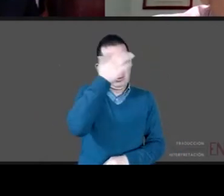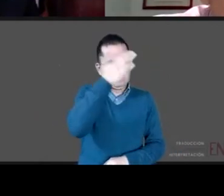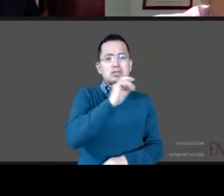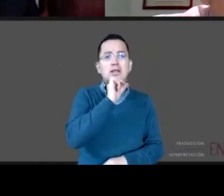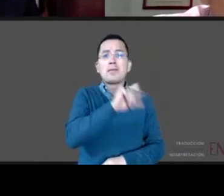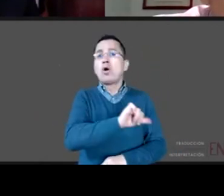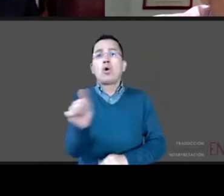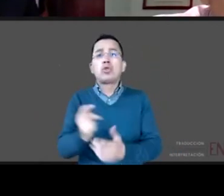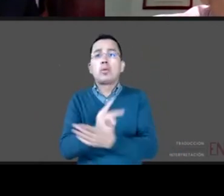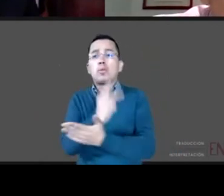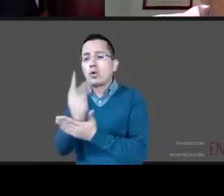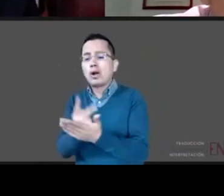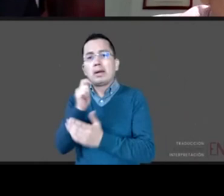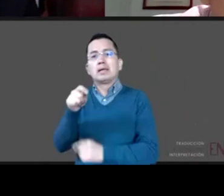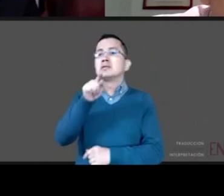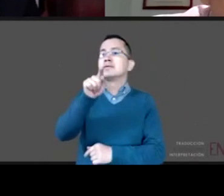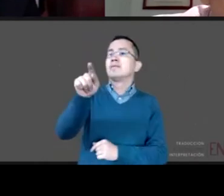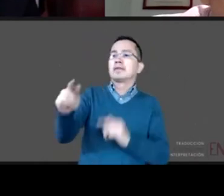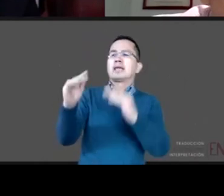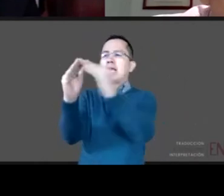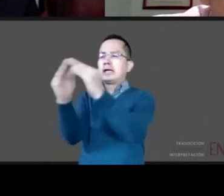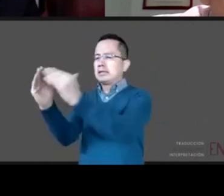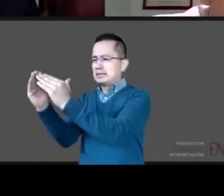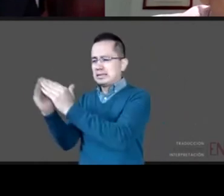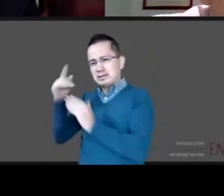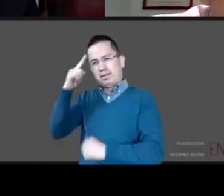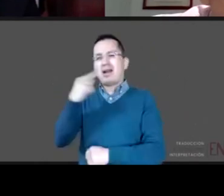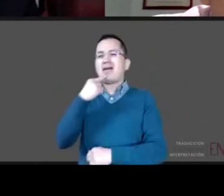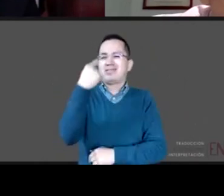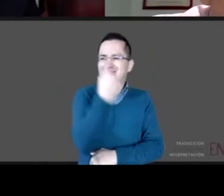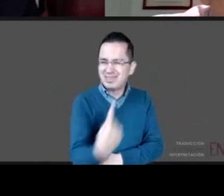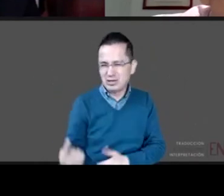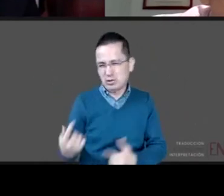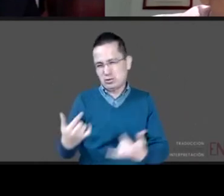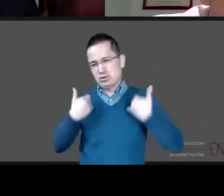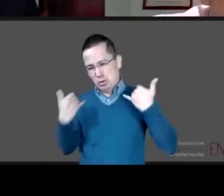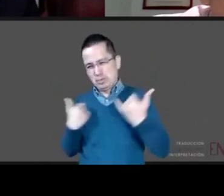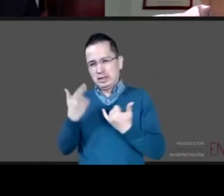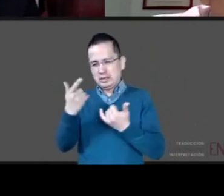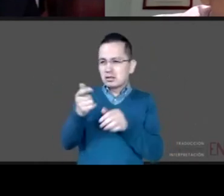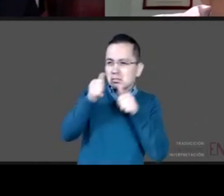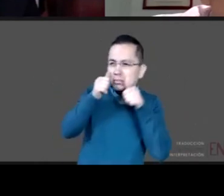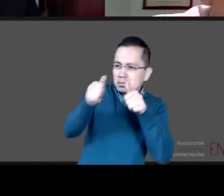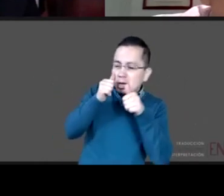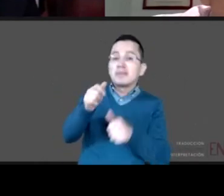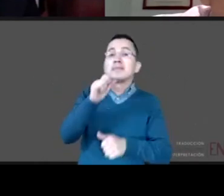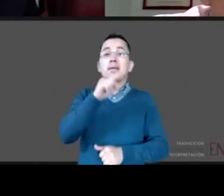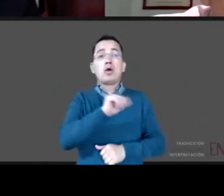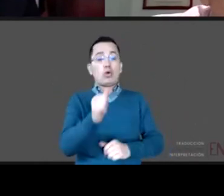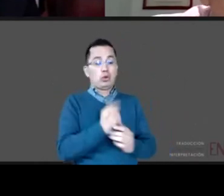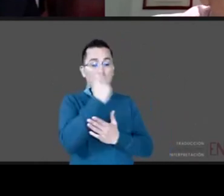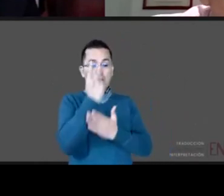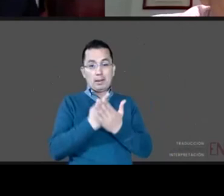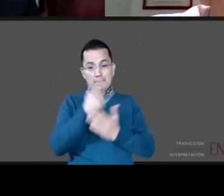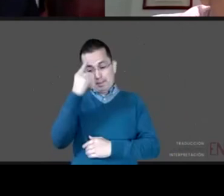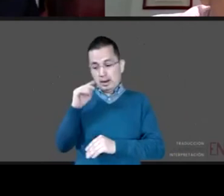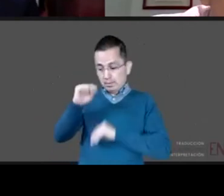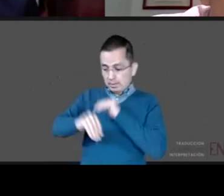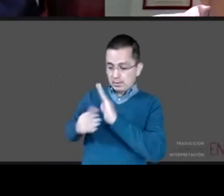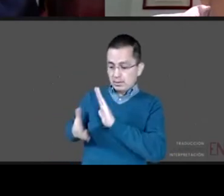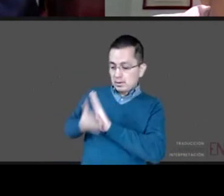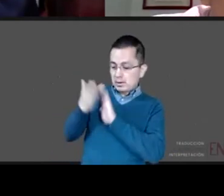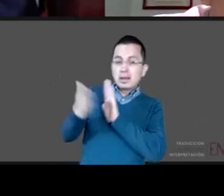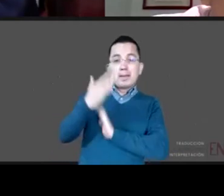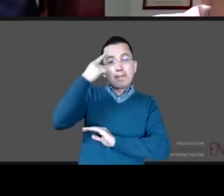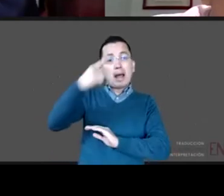a casas de asistencia a niños, niñas y adolescentes. Y un programa para construir centros para atender a las personas con